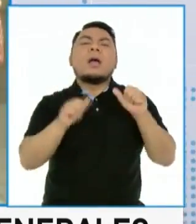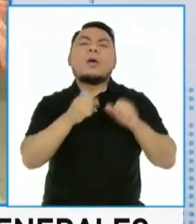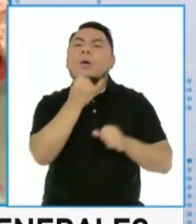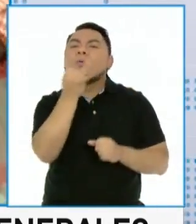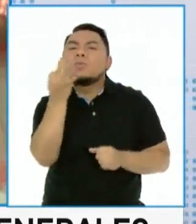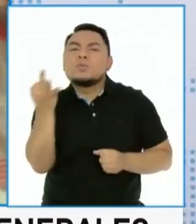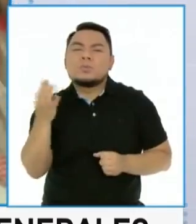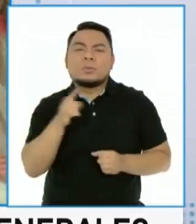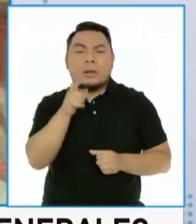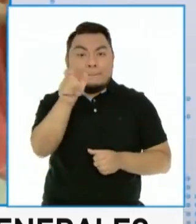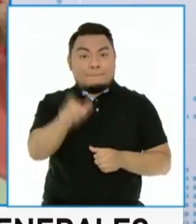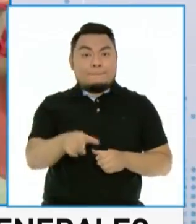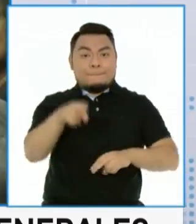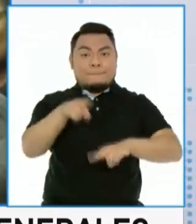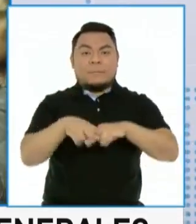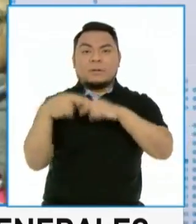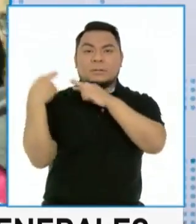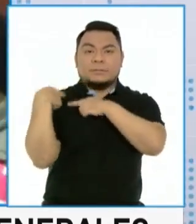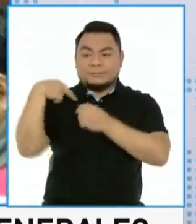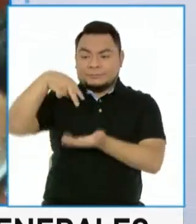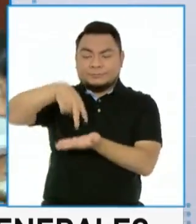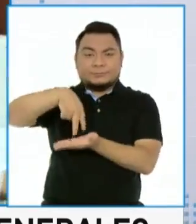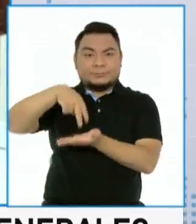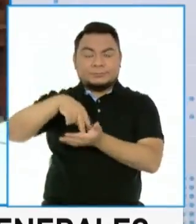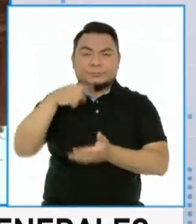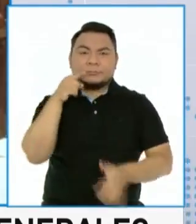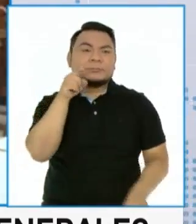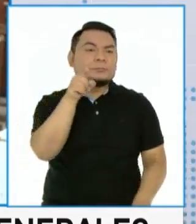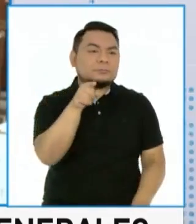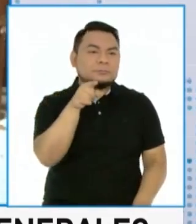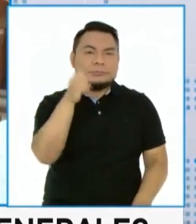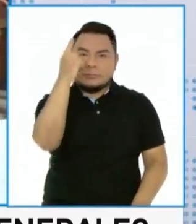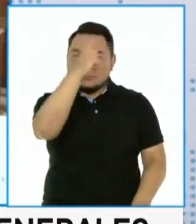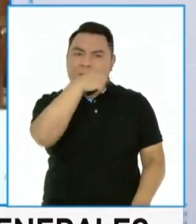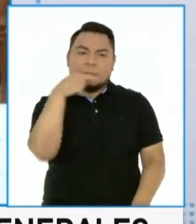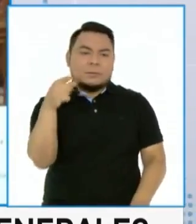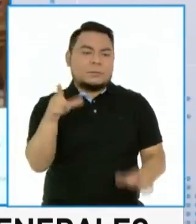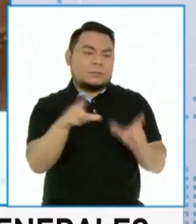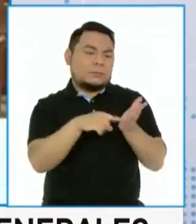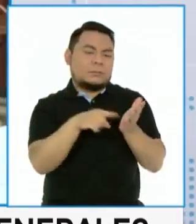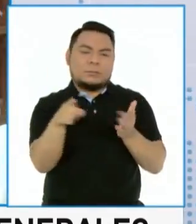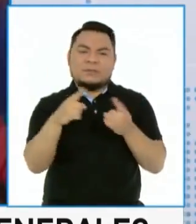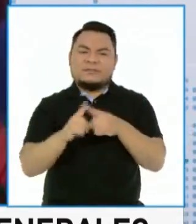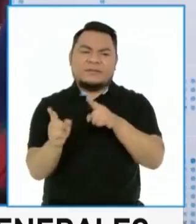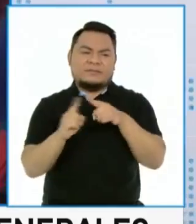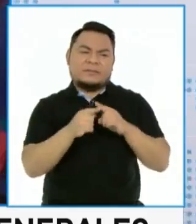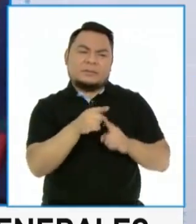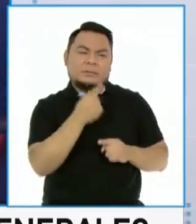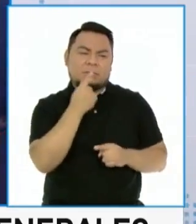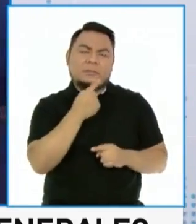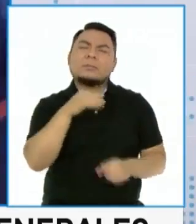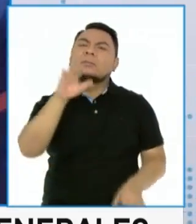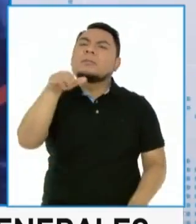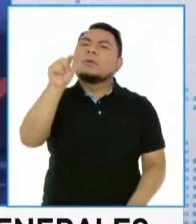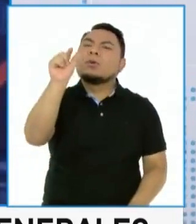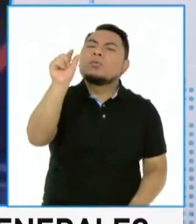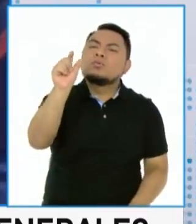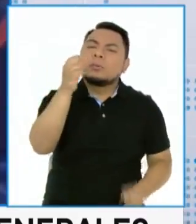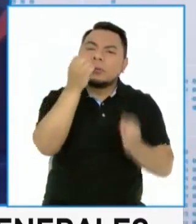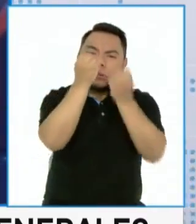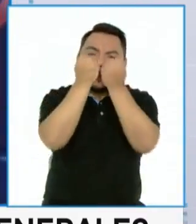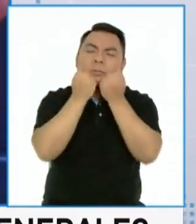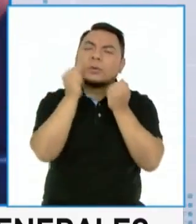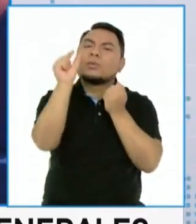algún personero, porque algún personero también puede impugnar la identidad, eso siempre ha sido. Así es. Se le pedirá que se retire un momento la